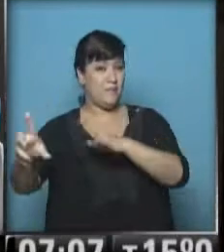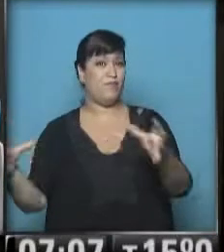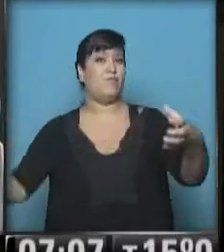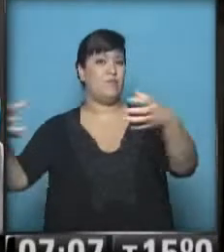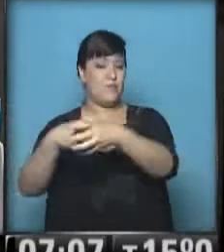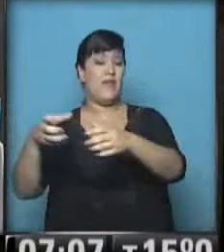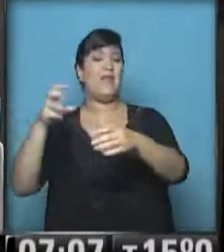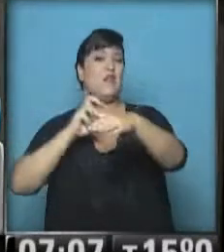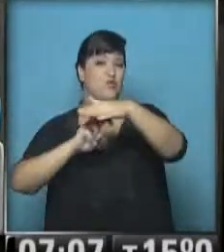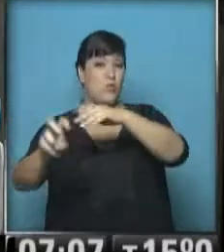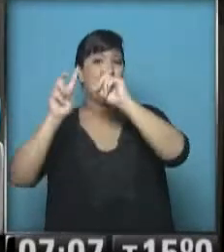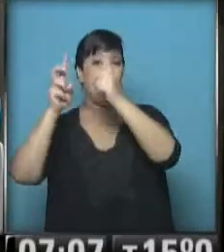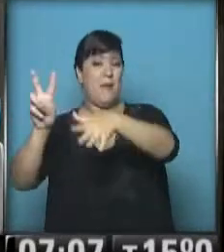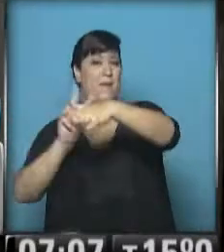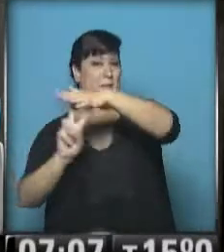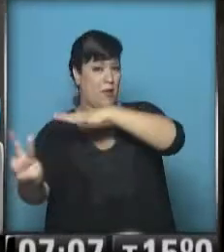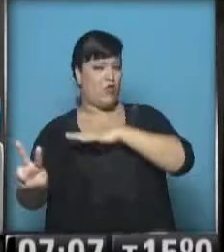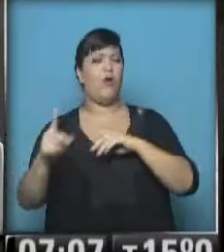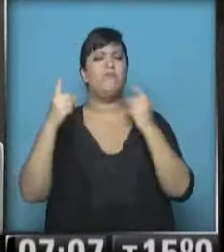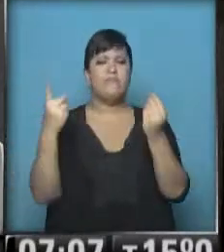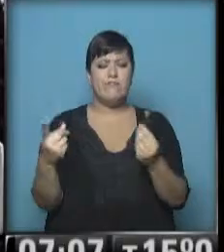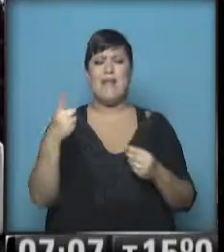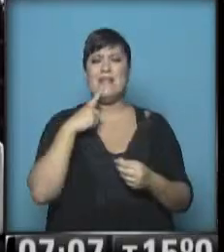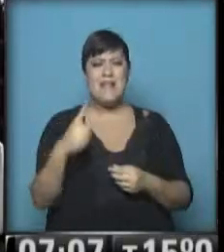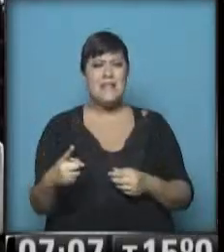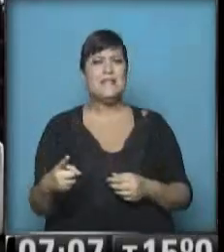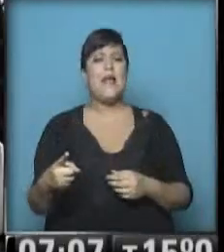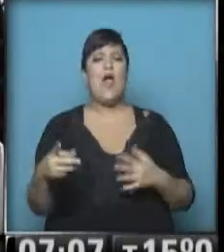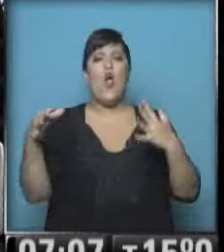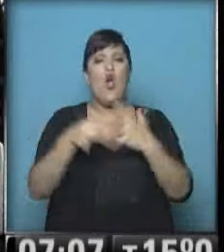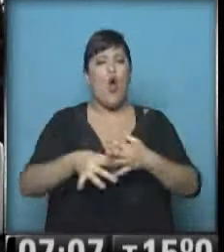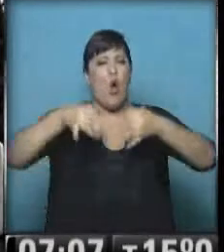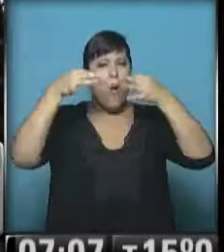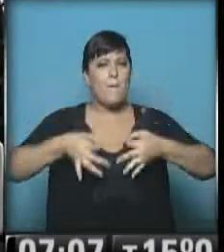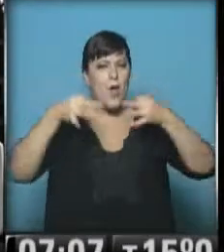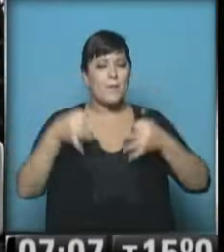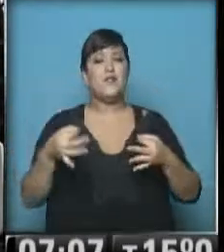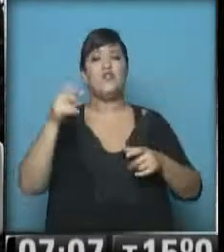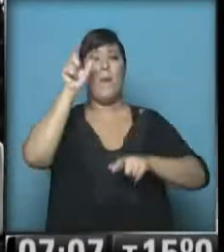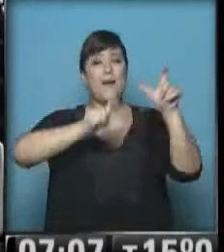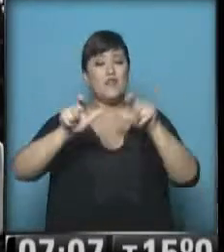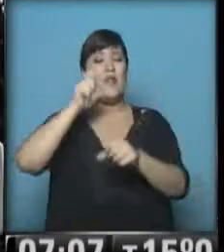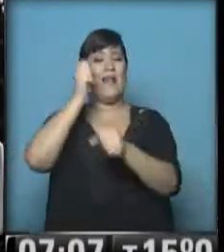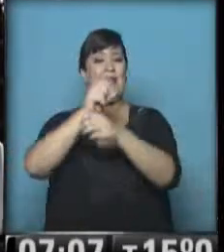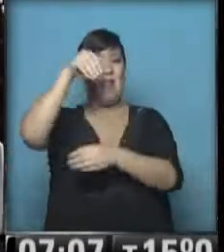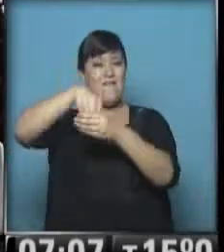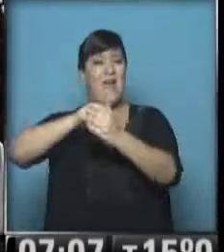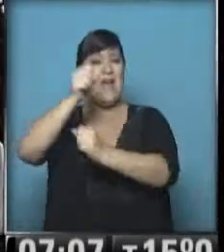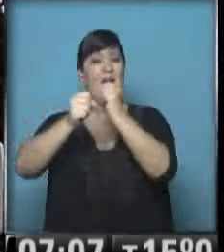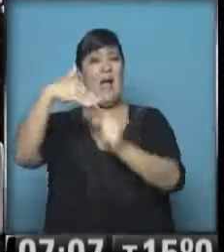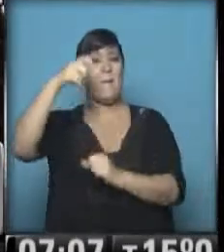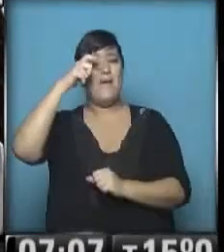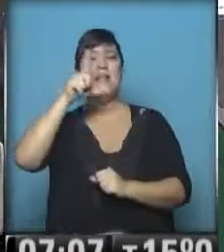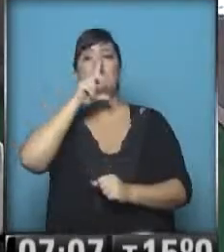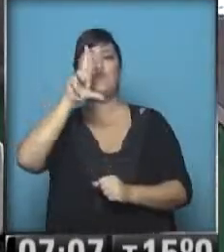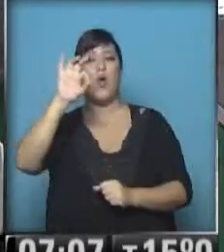de subte y de premetro. A ver, ¿a qué se comprometieron la gente de Metrovías? A suspender por el